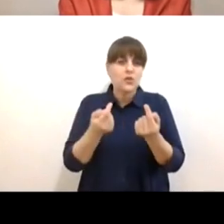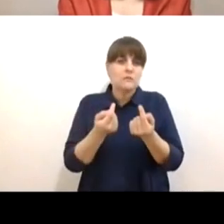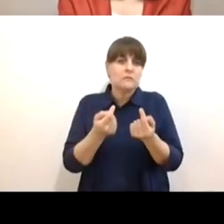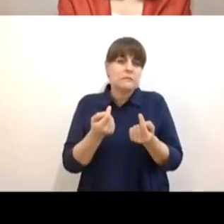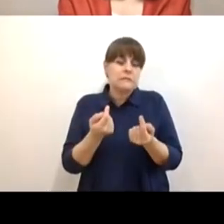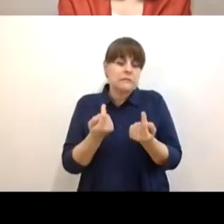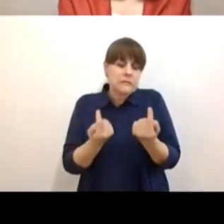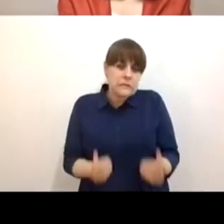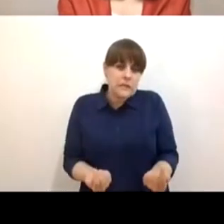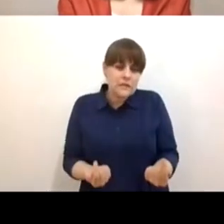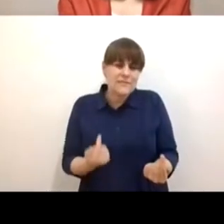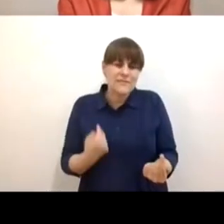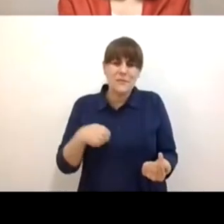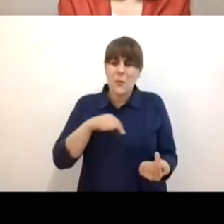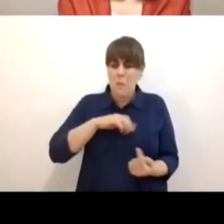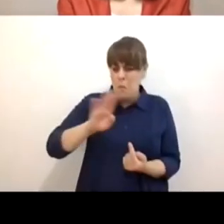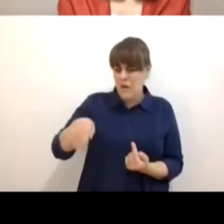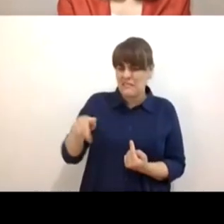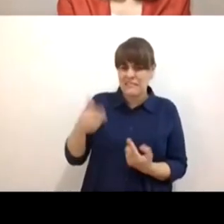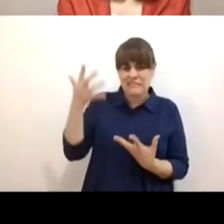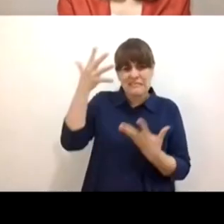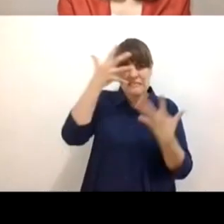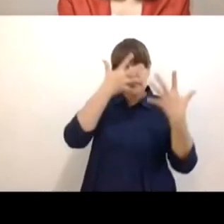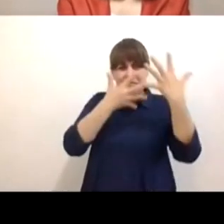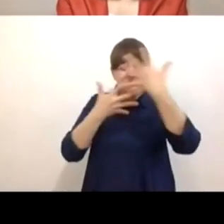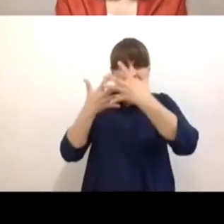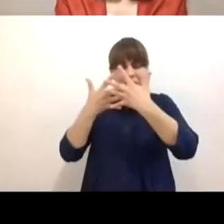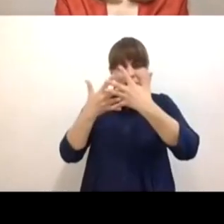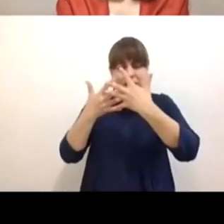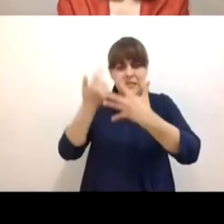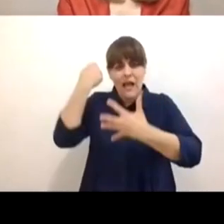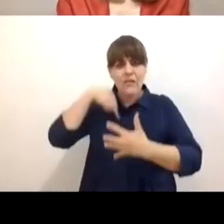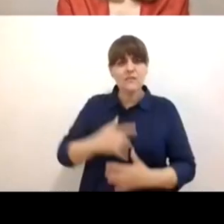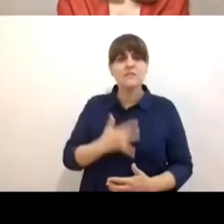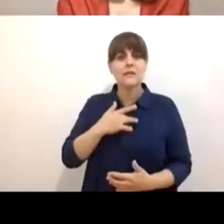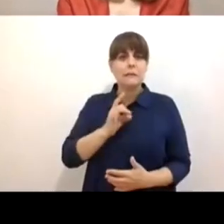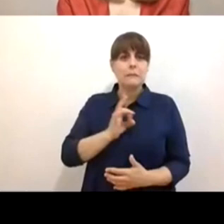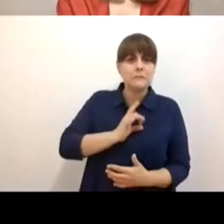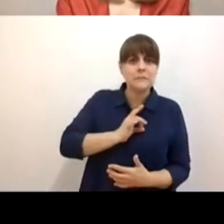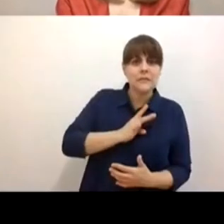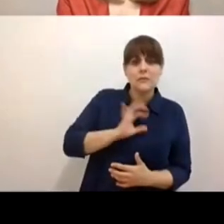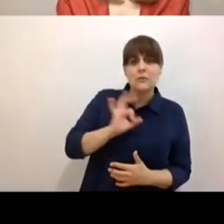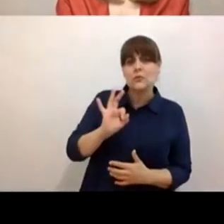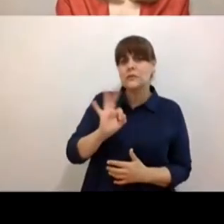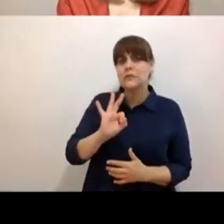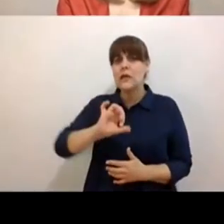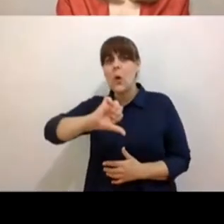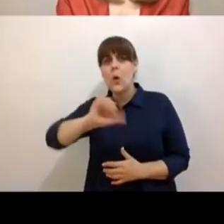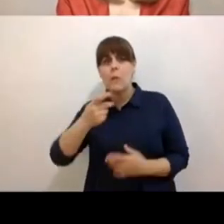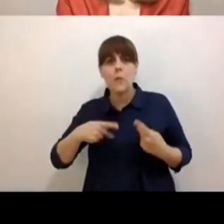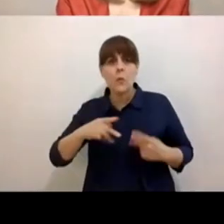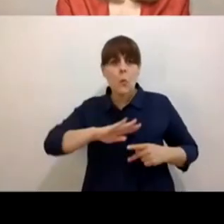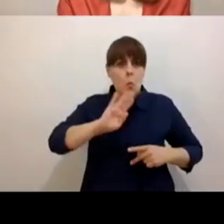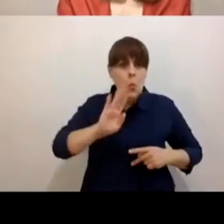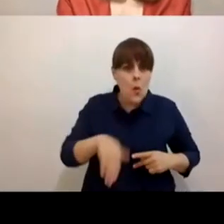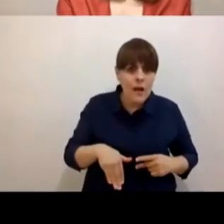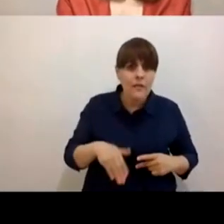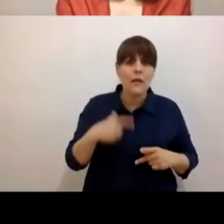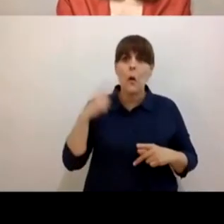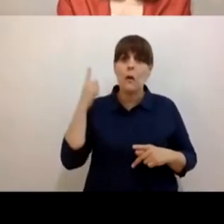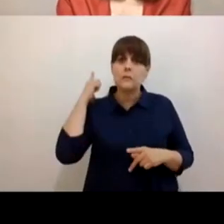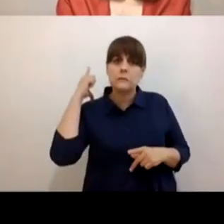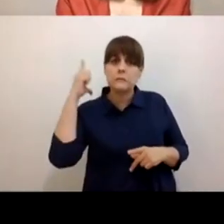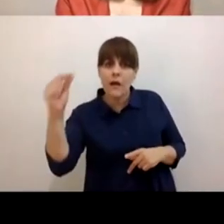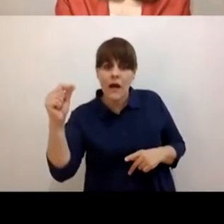confusa y entonces empezamos a tener miedo de que otras personas puedan morirse o ausentarse o que no